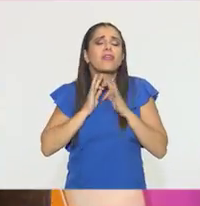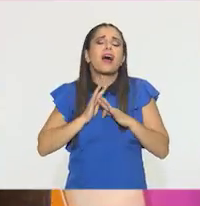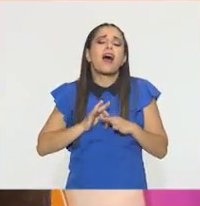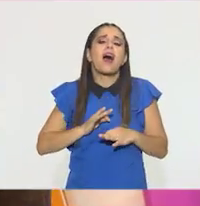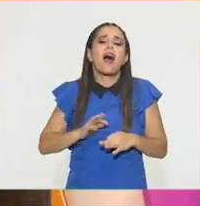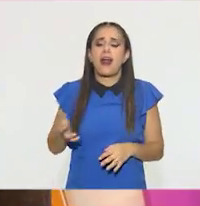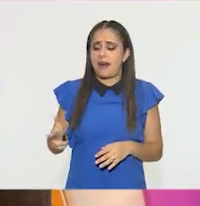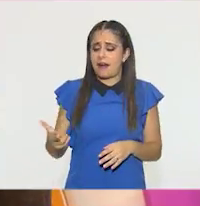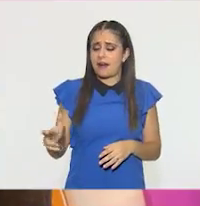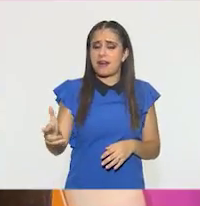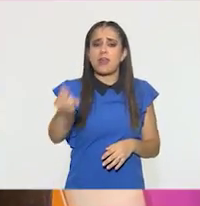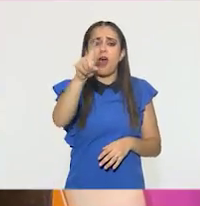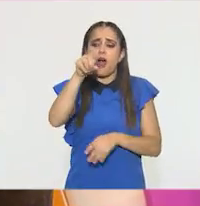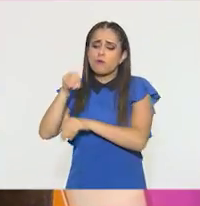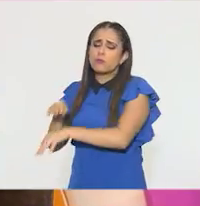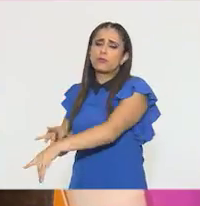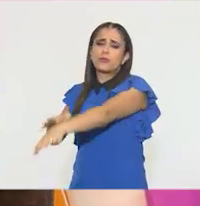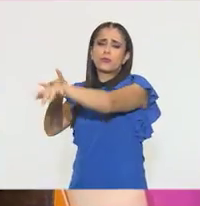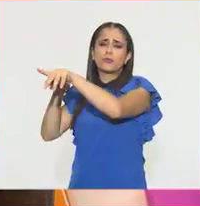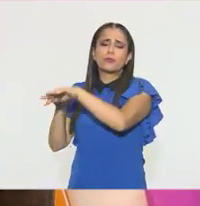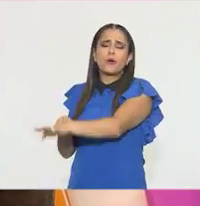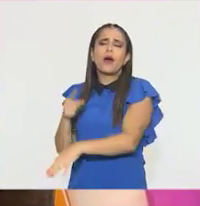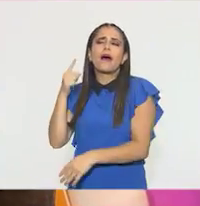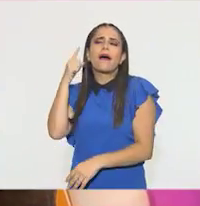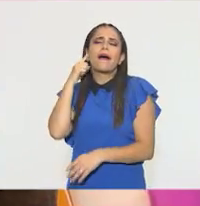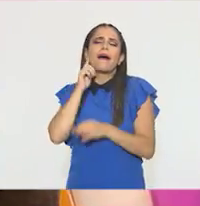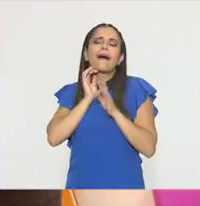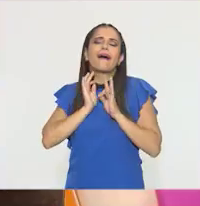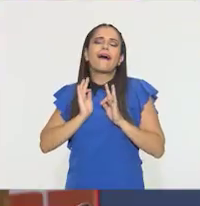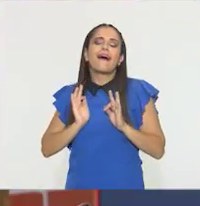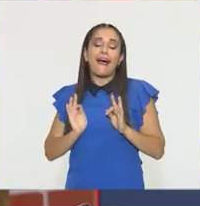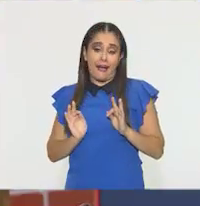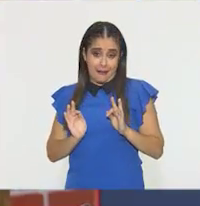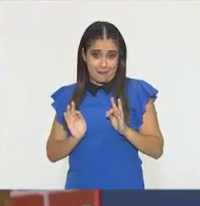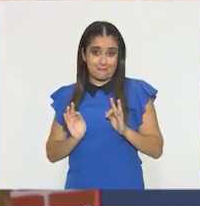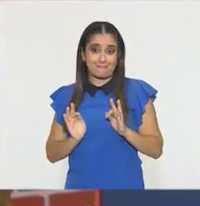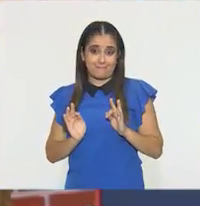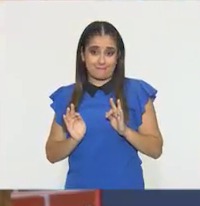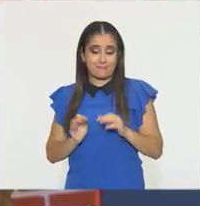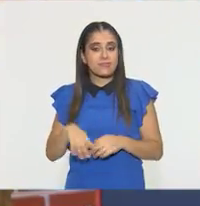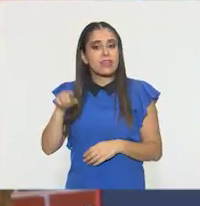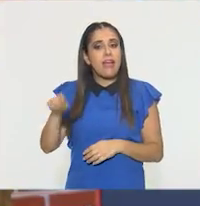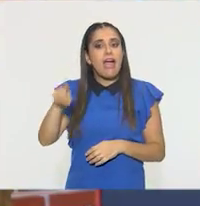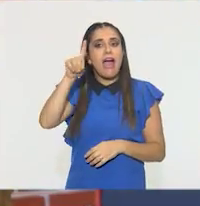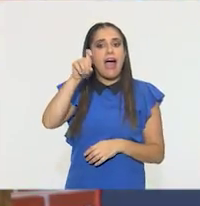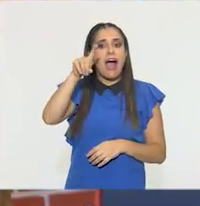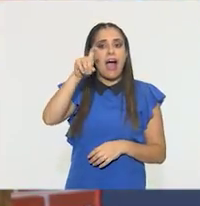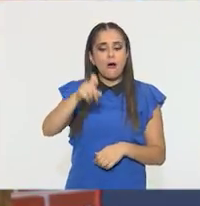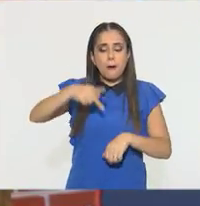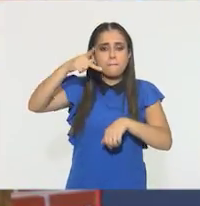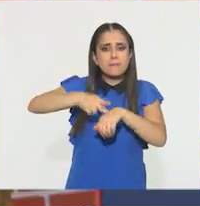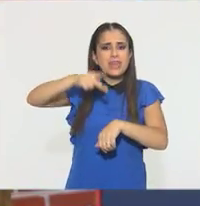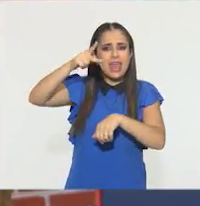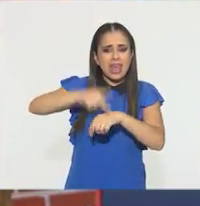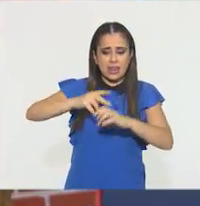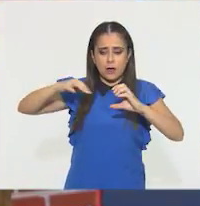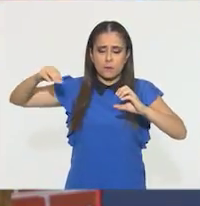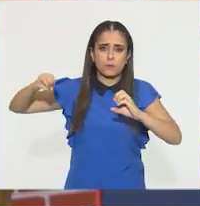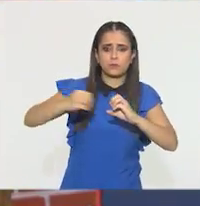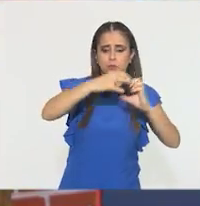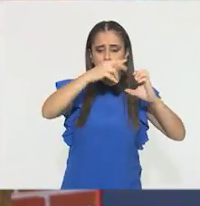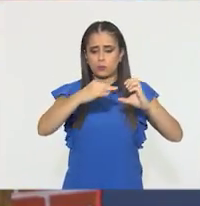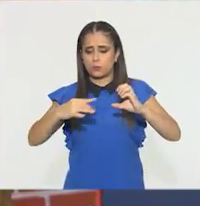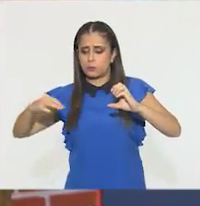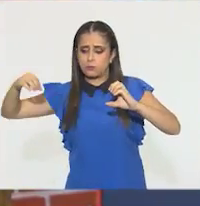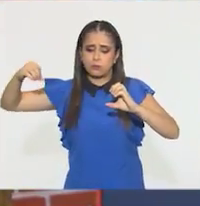río y el agüita bajando. Yo puedo escuchar cómo el agua está chocando con las piedras, cómo hace